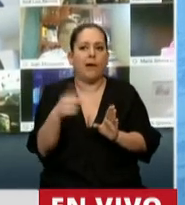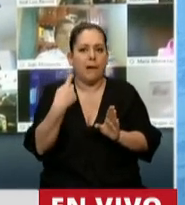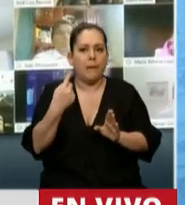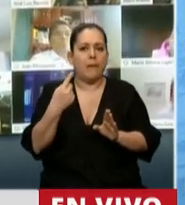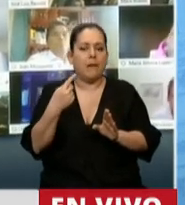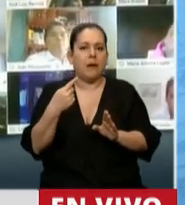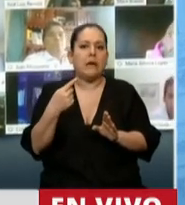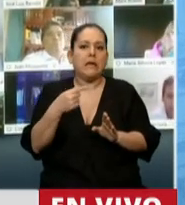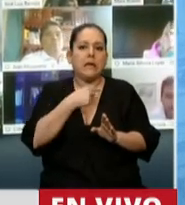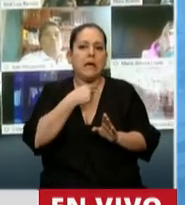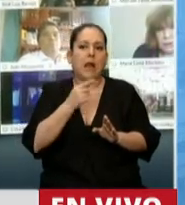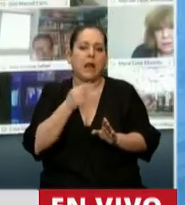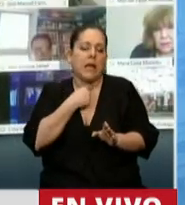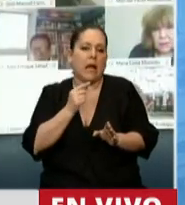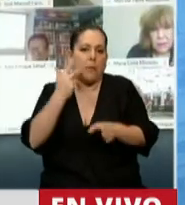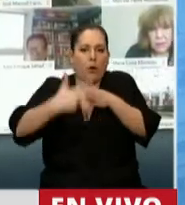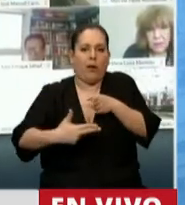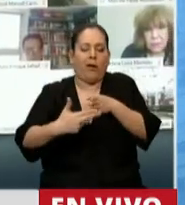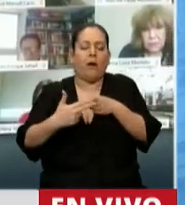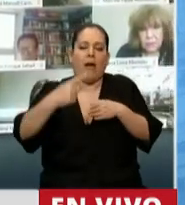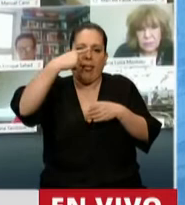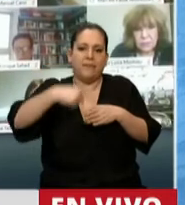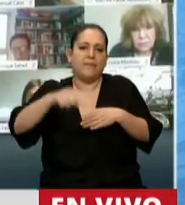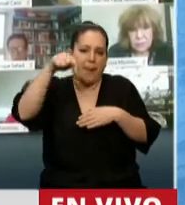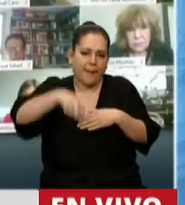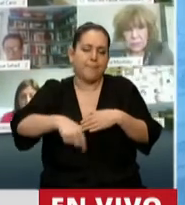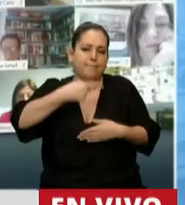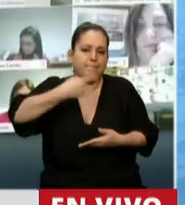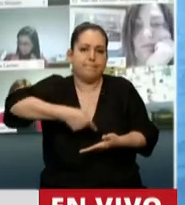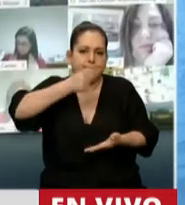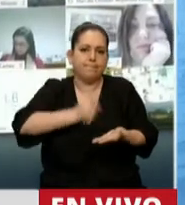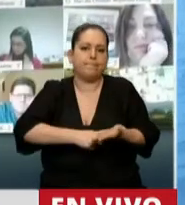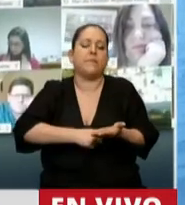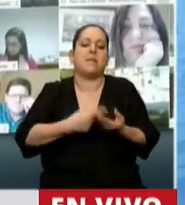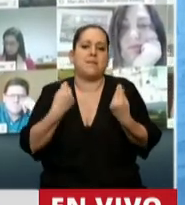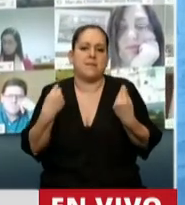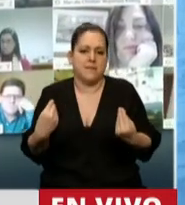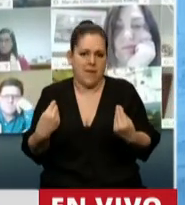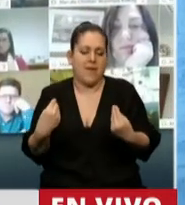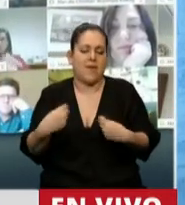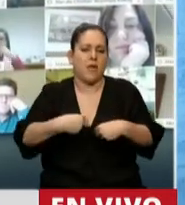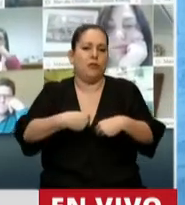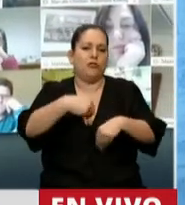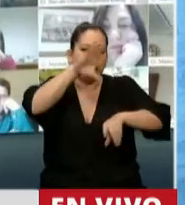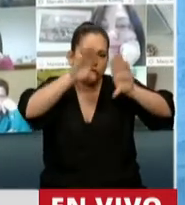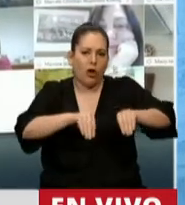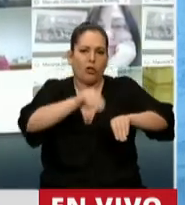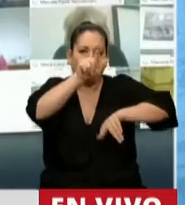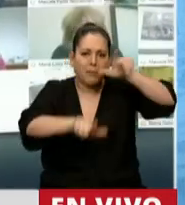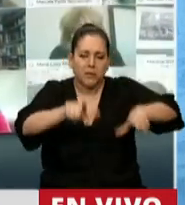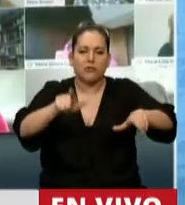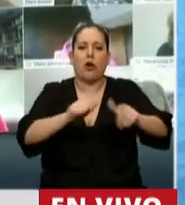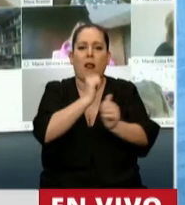pueden ingresar. Y finalmente hoy, se consolida en el cual ingresarán todos los contribuyentes de la